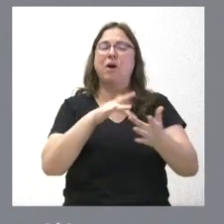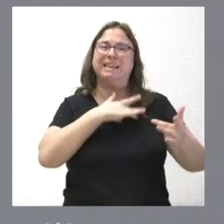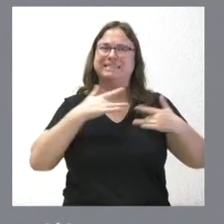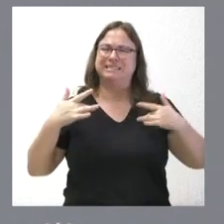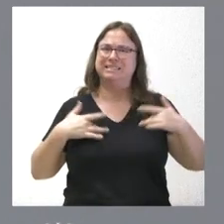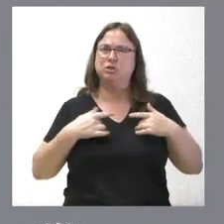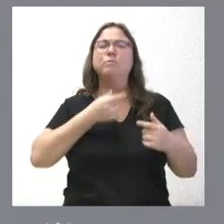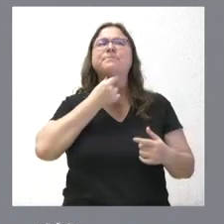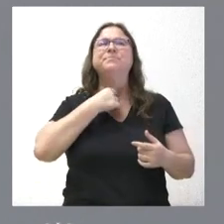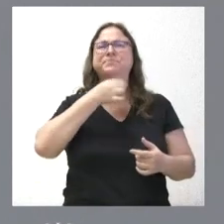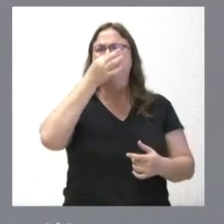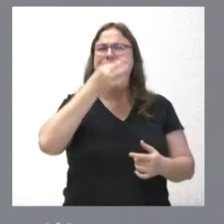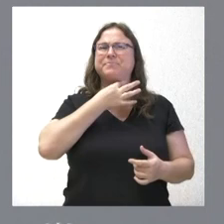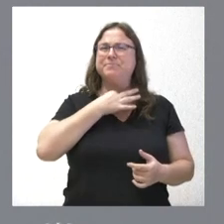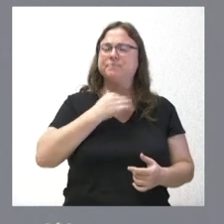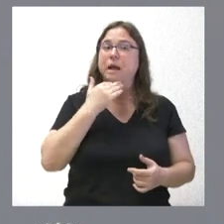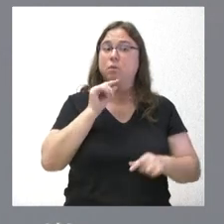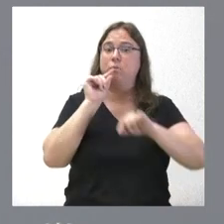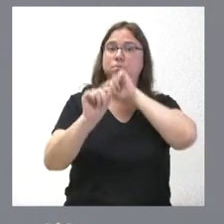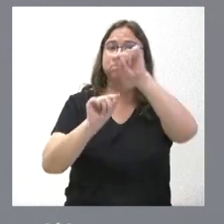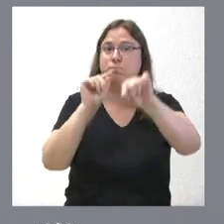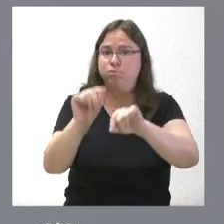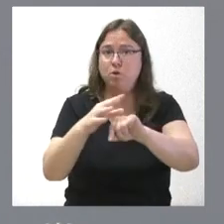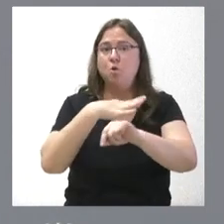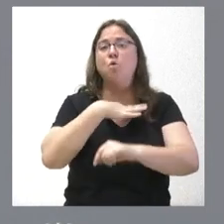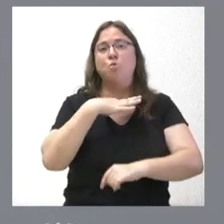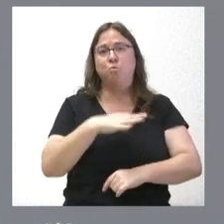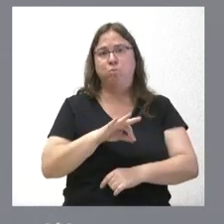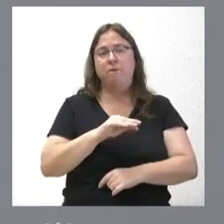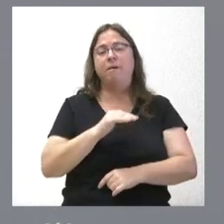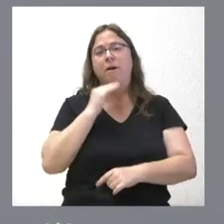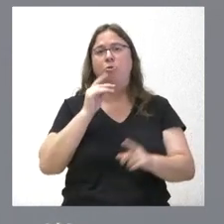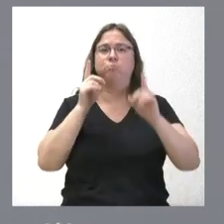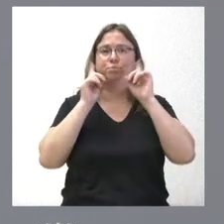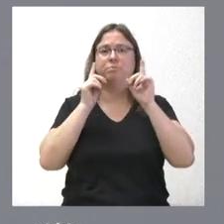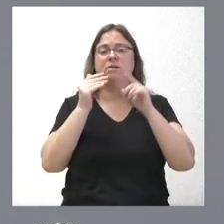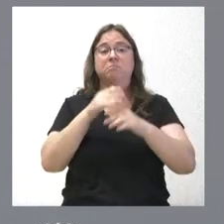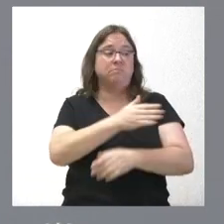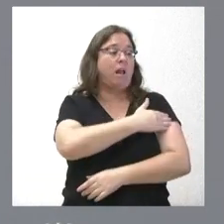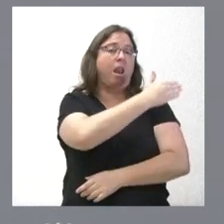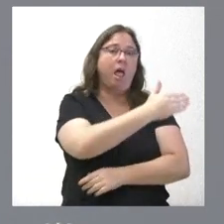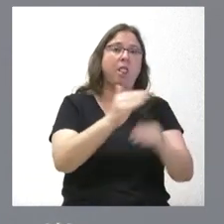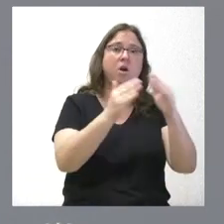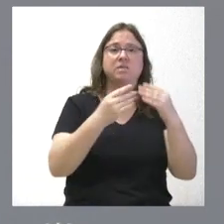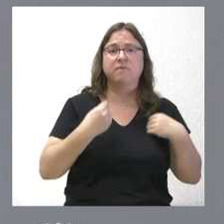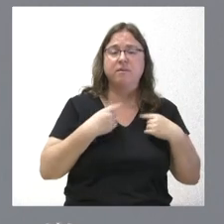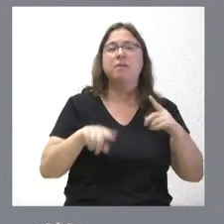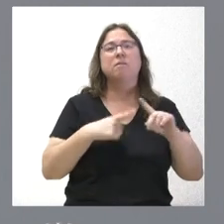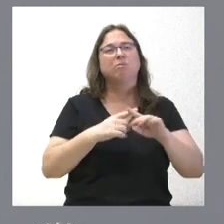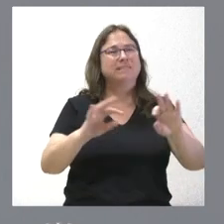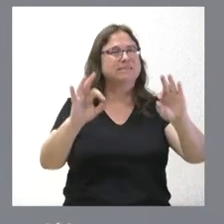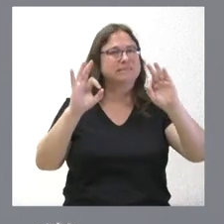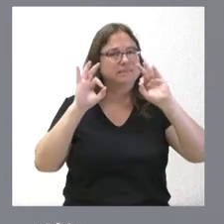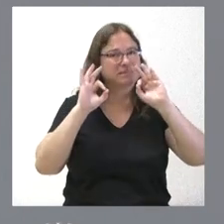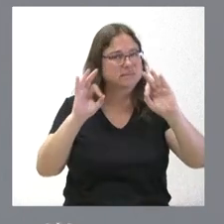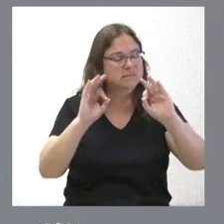infecciones respiratorias, que se puedan contagiar al conjunto de otras personas con las que se conviva y, muy específicamente, en